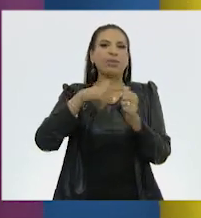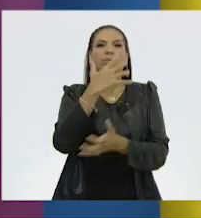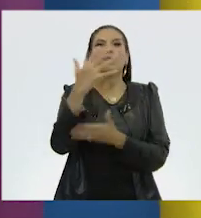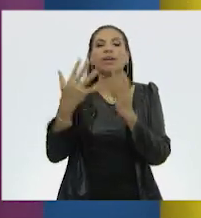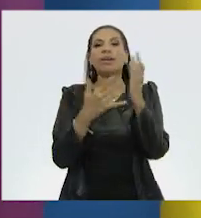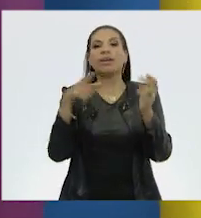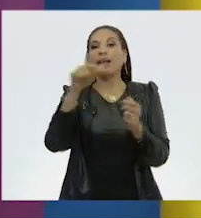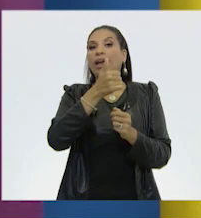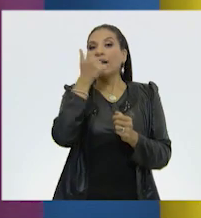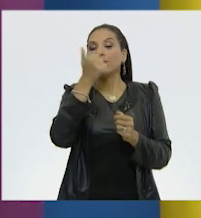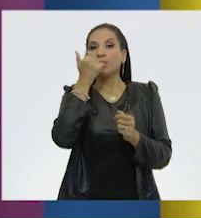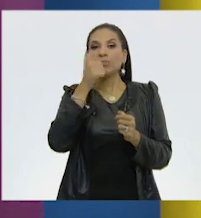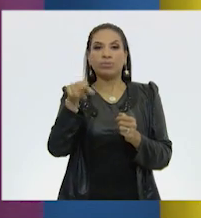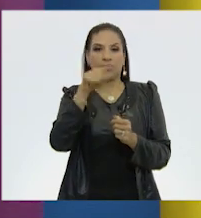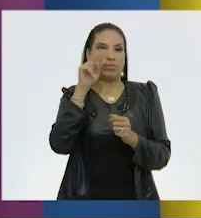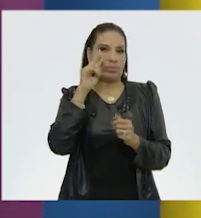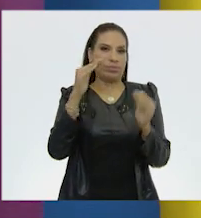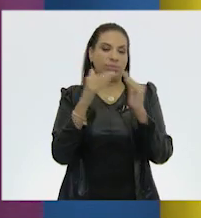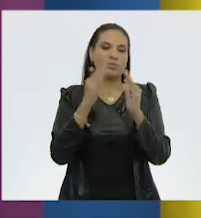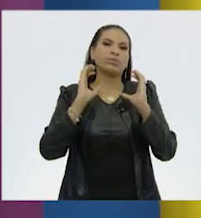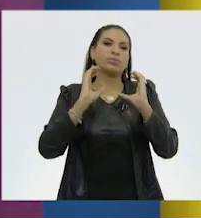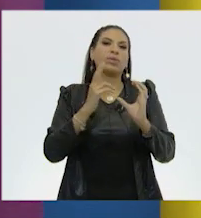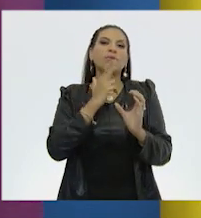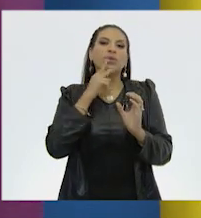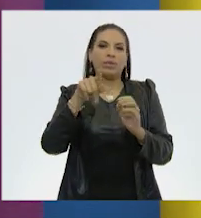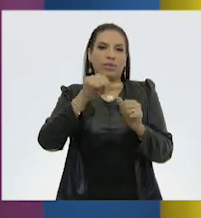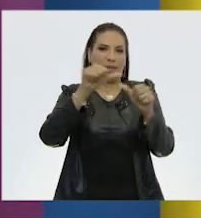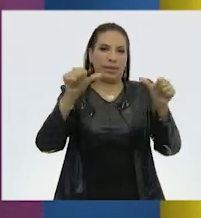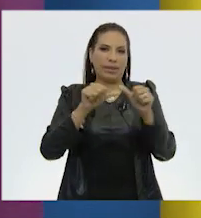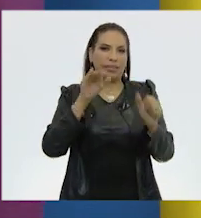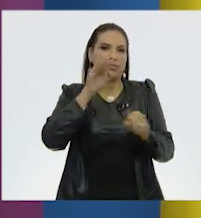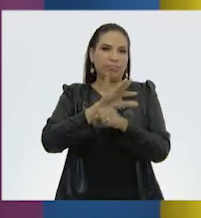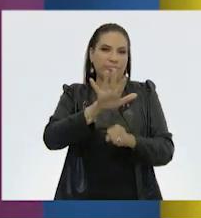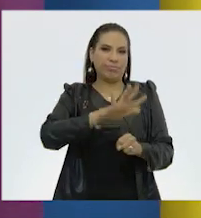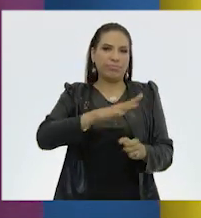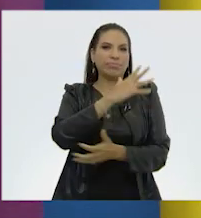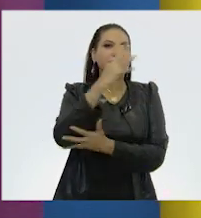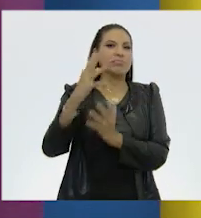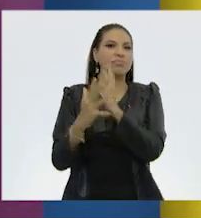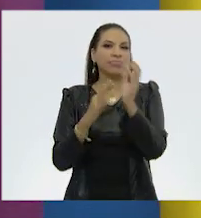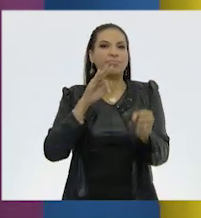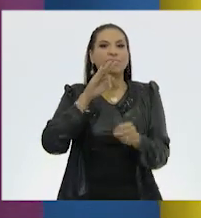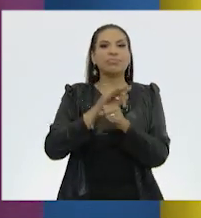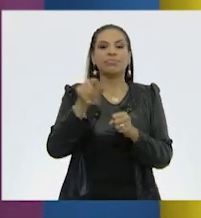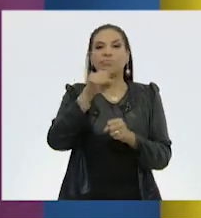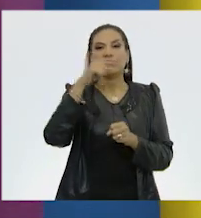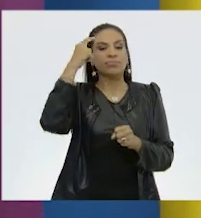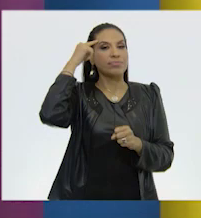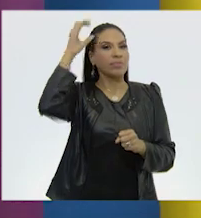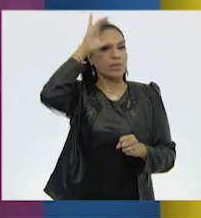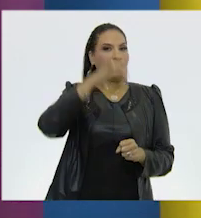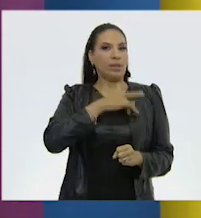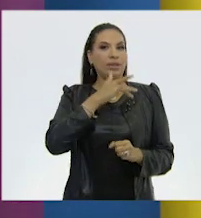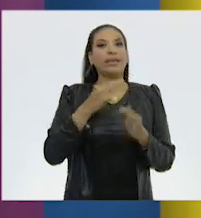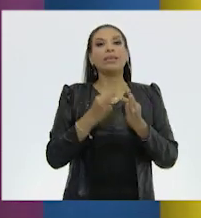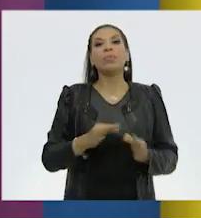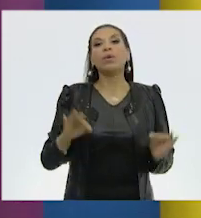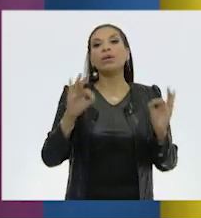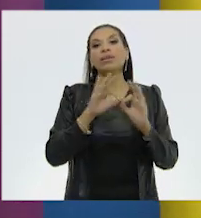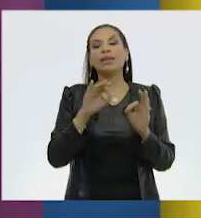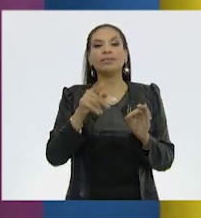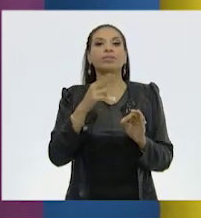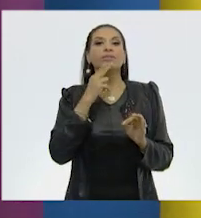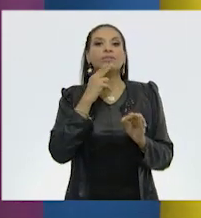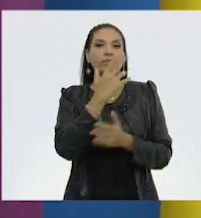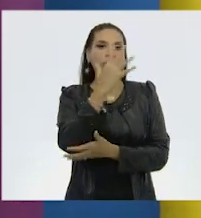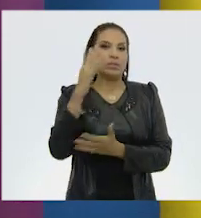ven desde casa, es importante que cuidemos estas áreas naturales protegidas y que hagamos conciencia de la importancia de la